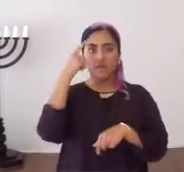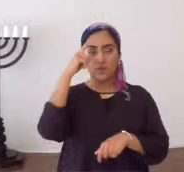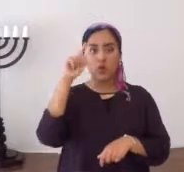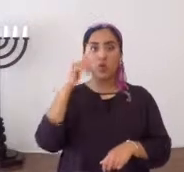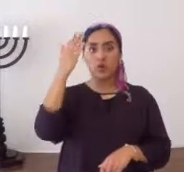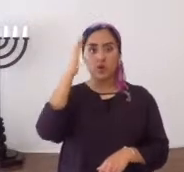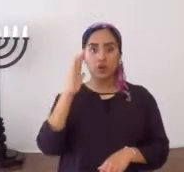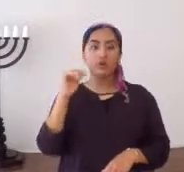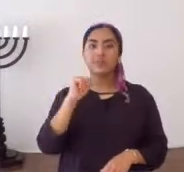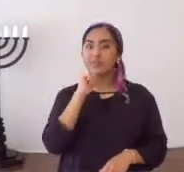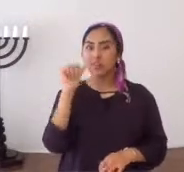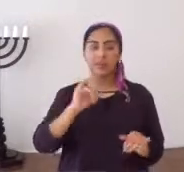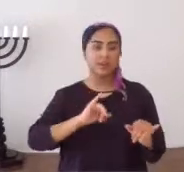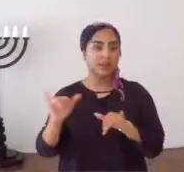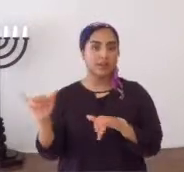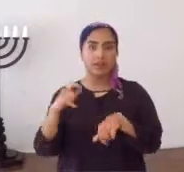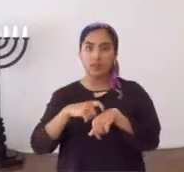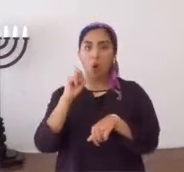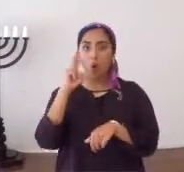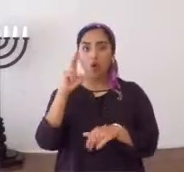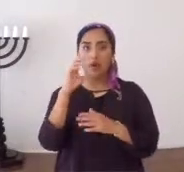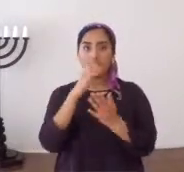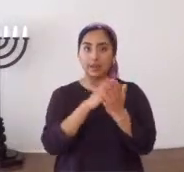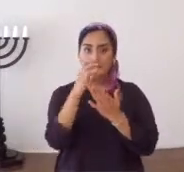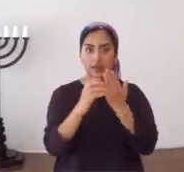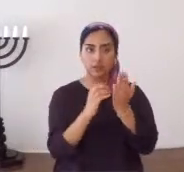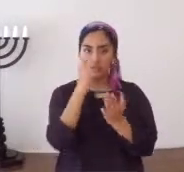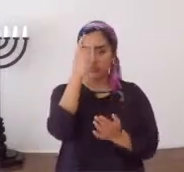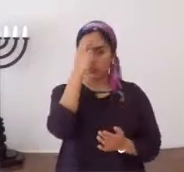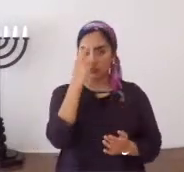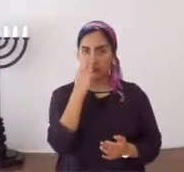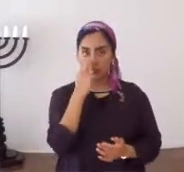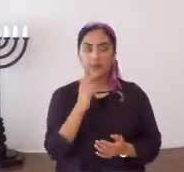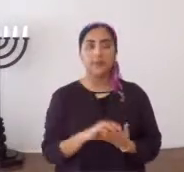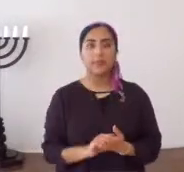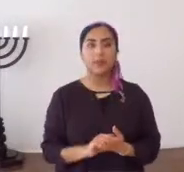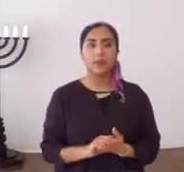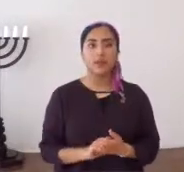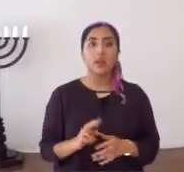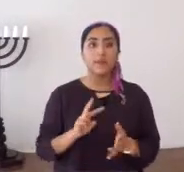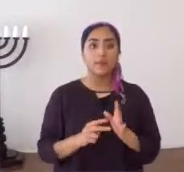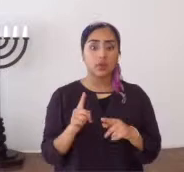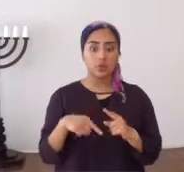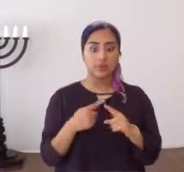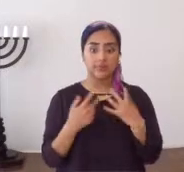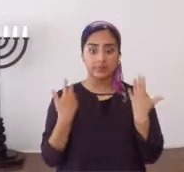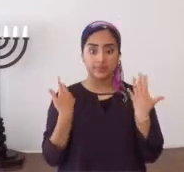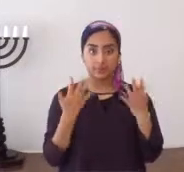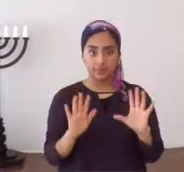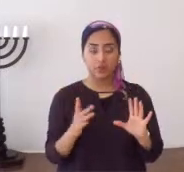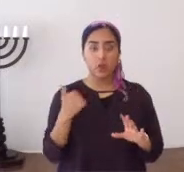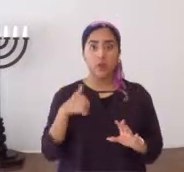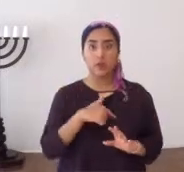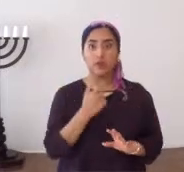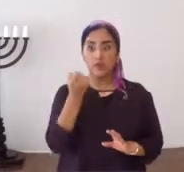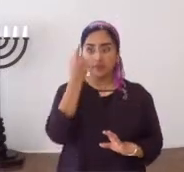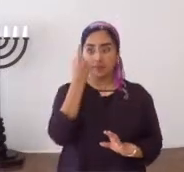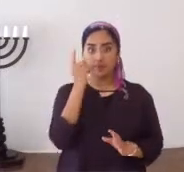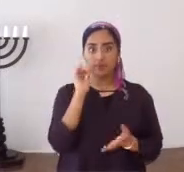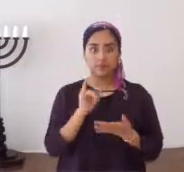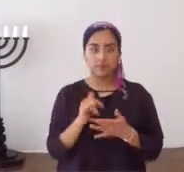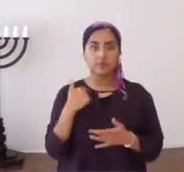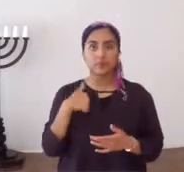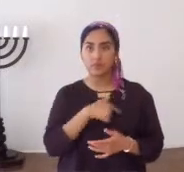es el horario, para Hashem Yahweh, no es como el horario, o el calendario romano. Entonces, una vez,